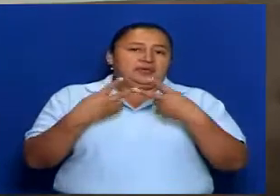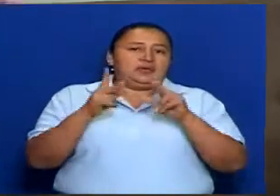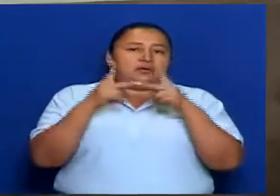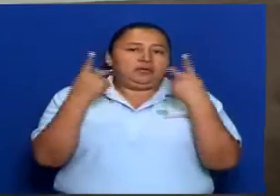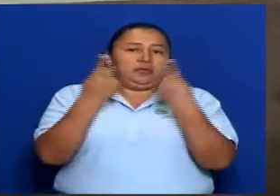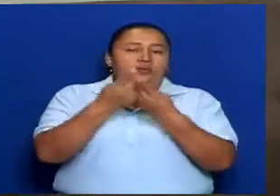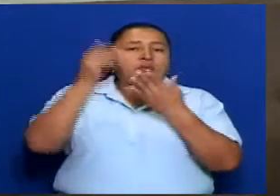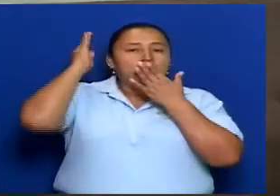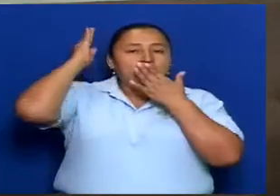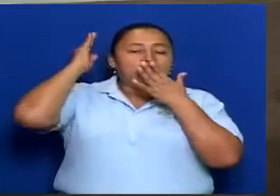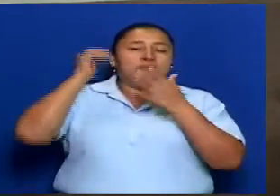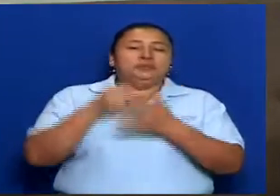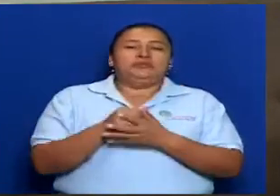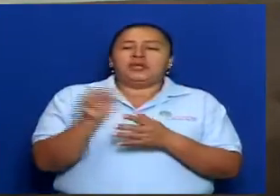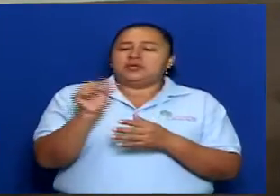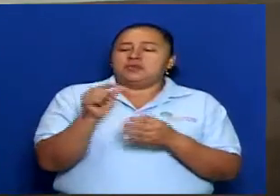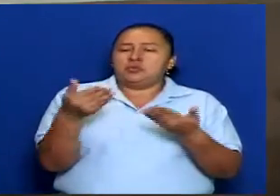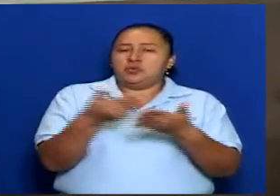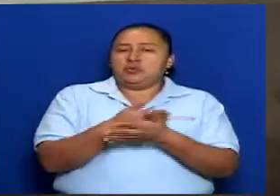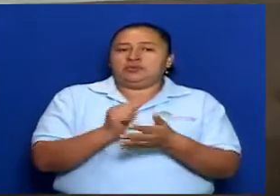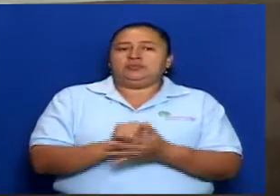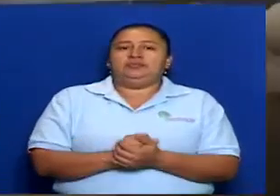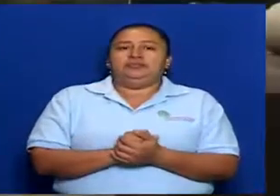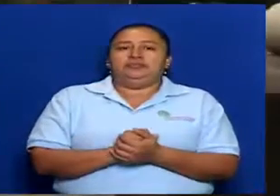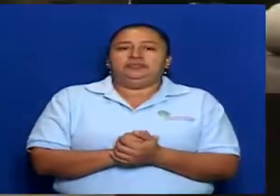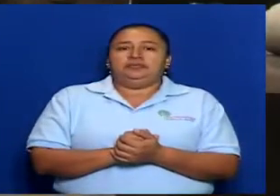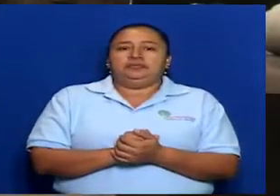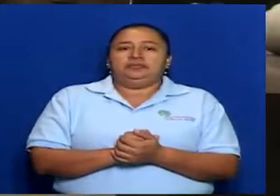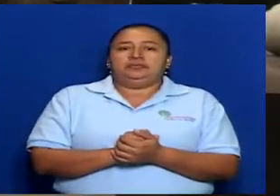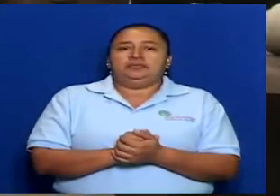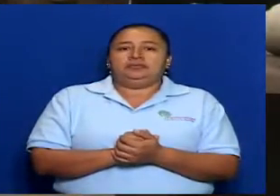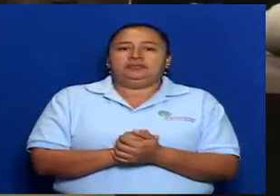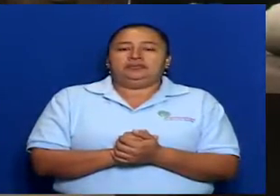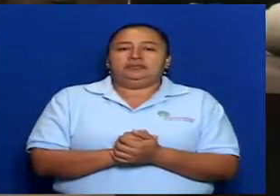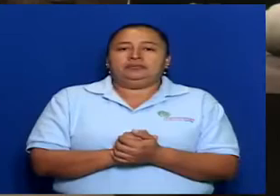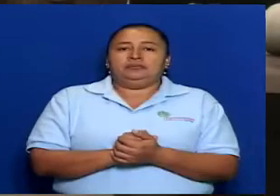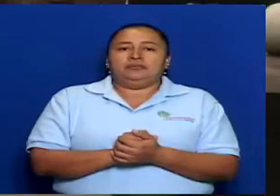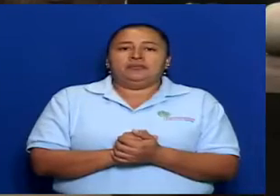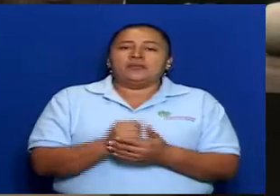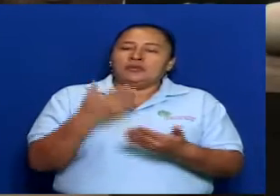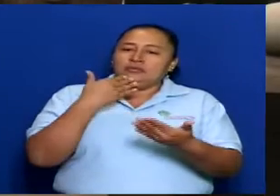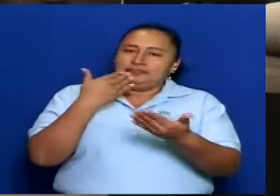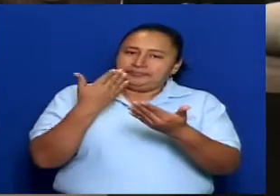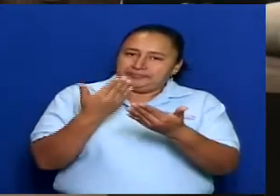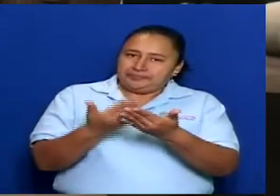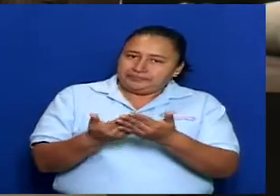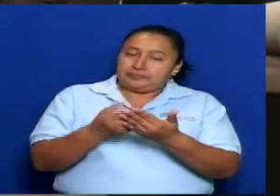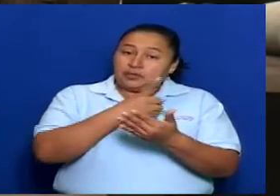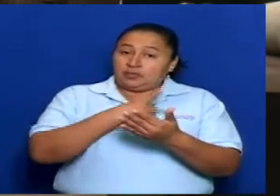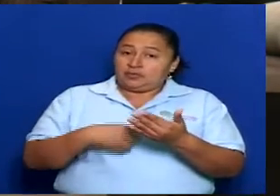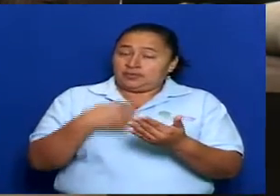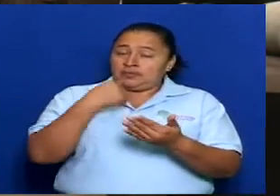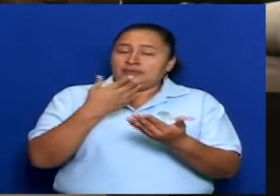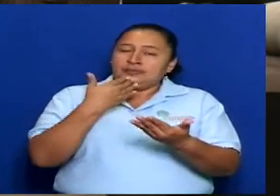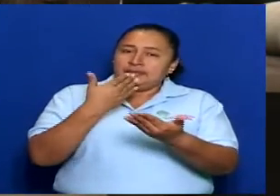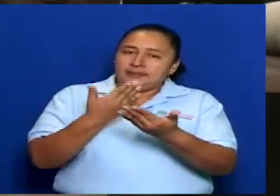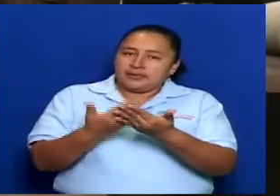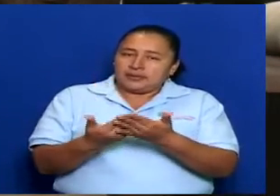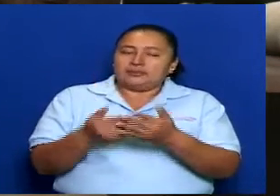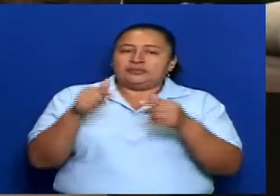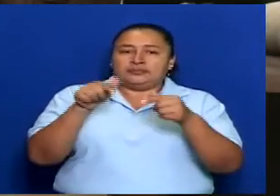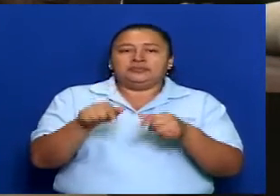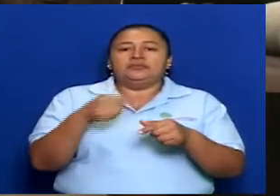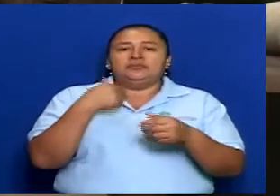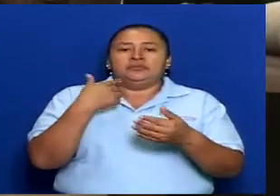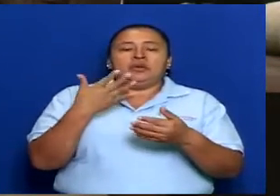recientemente. Gracias. Yo quisiera saludar a todos los que están pendientes de este programa